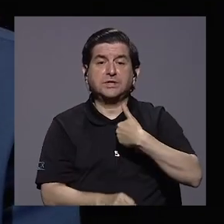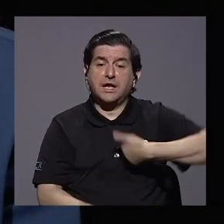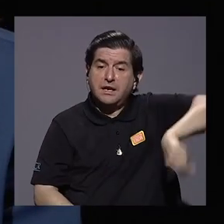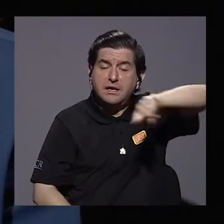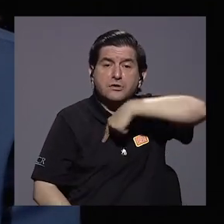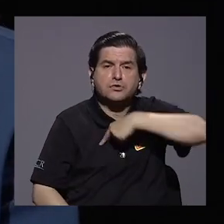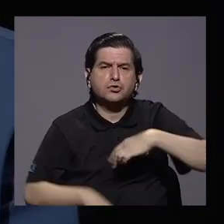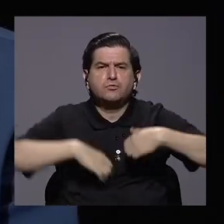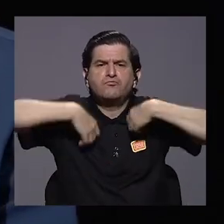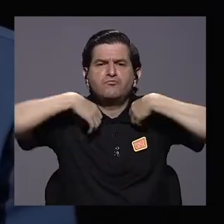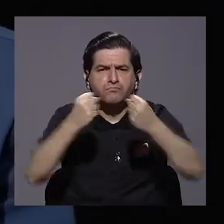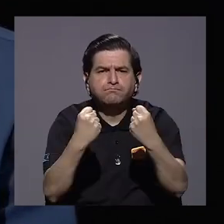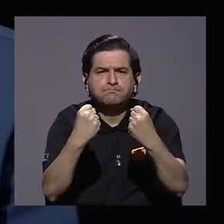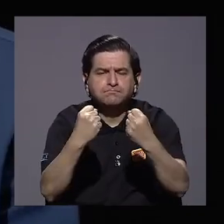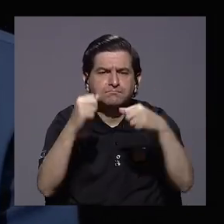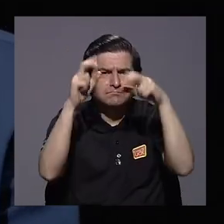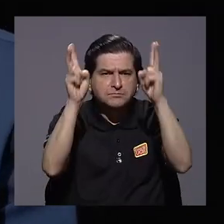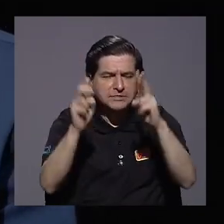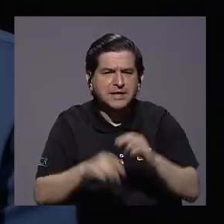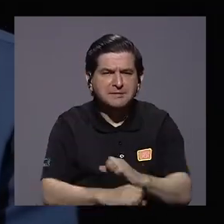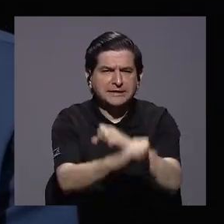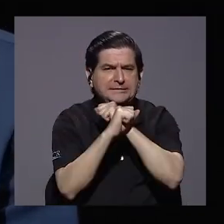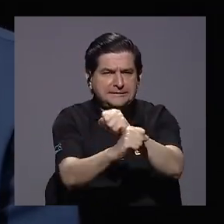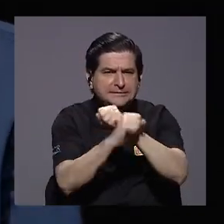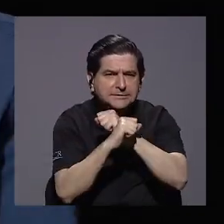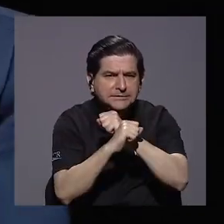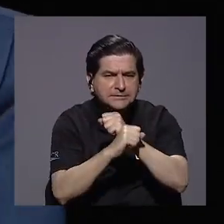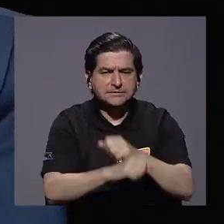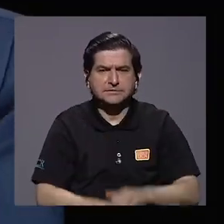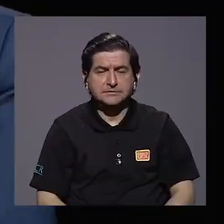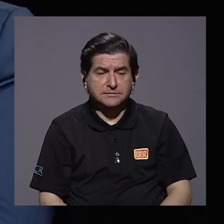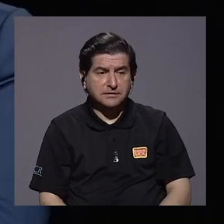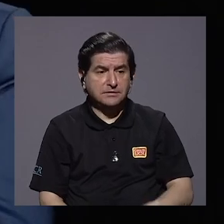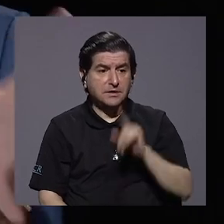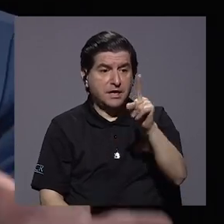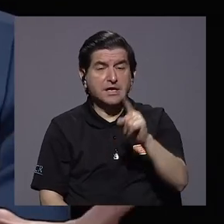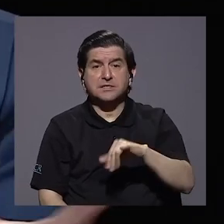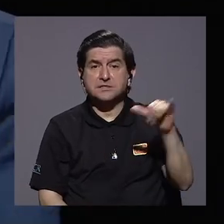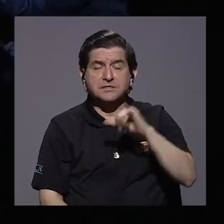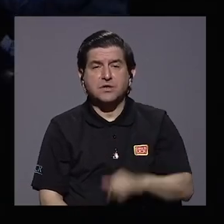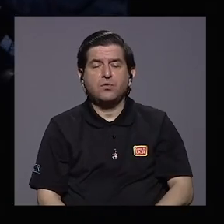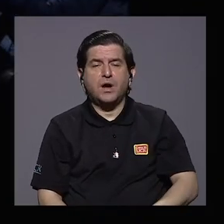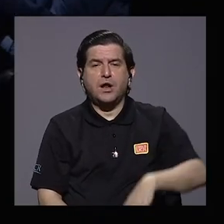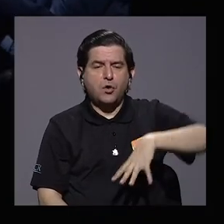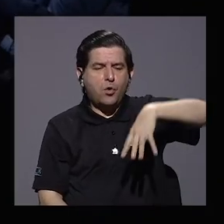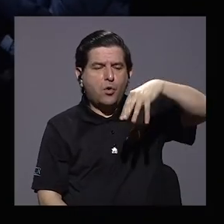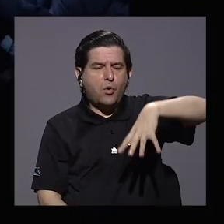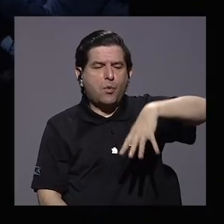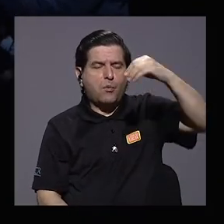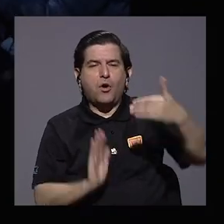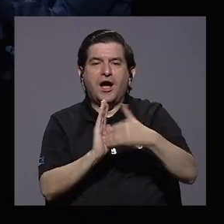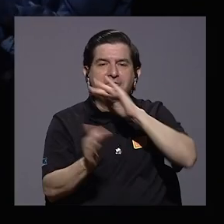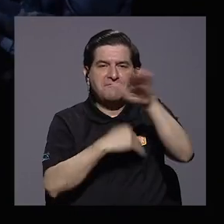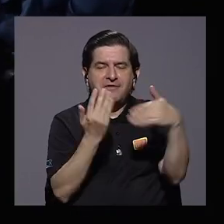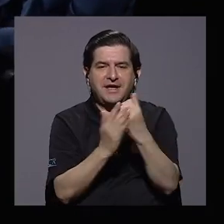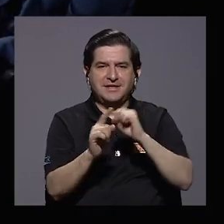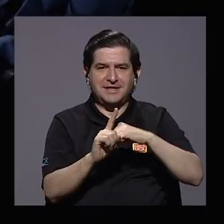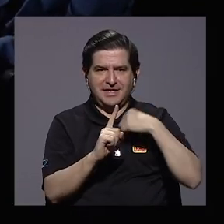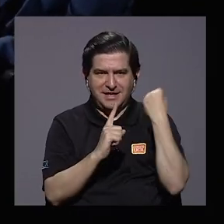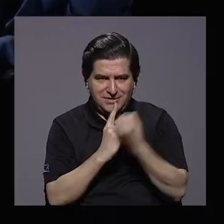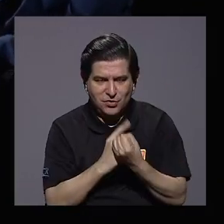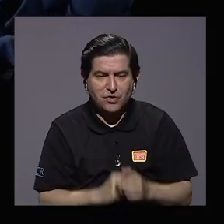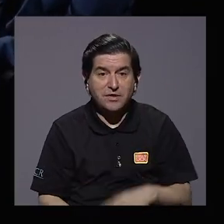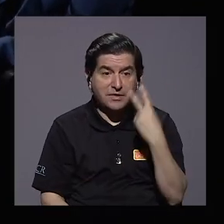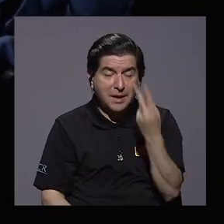tenemos que todavía fortalecer más el tema de seguridad, porque es como un pulpo que afecta a toda la sociedad. Y si usted ve los